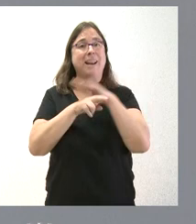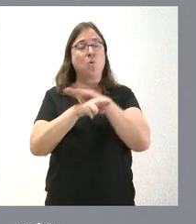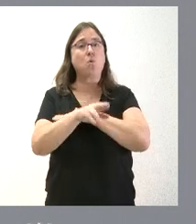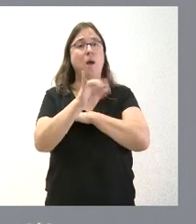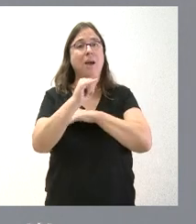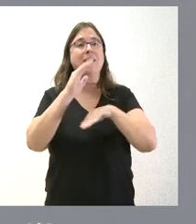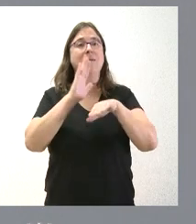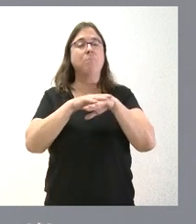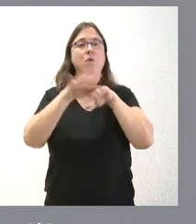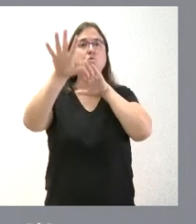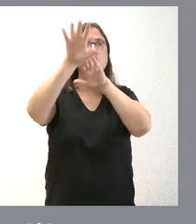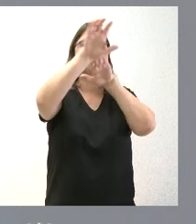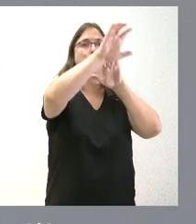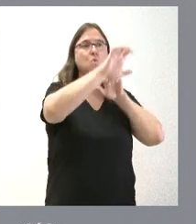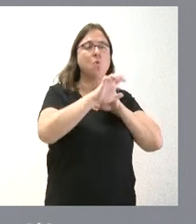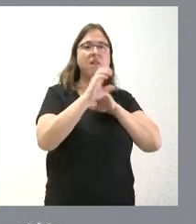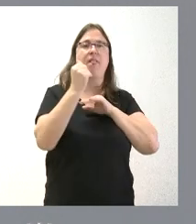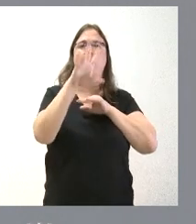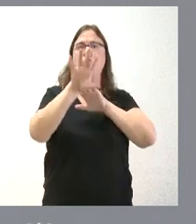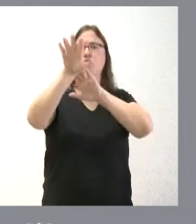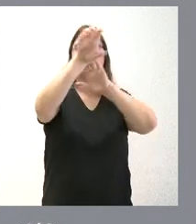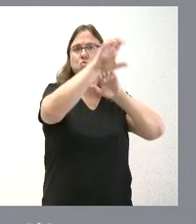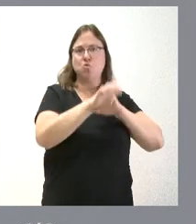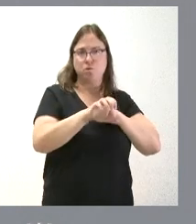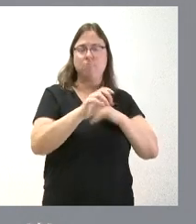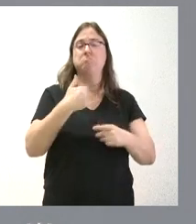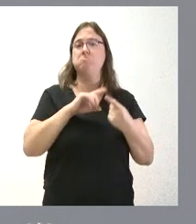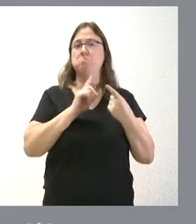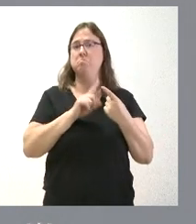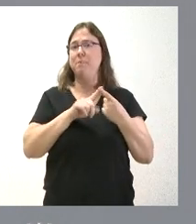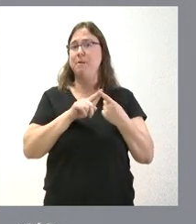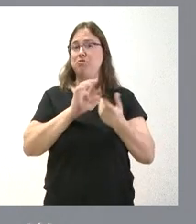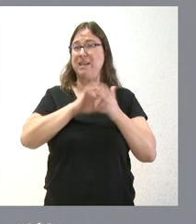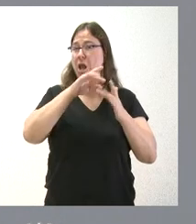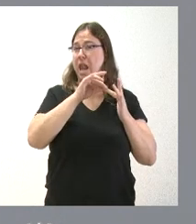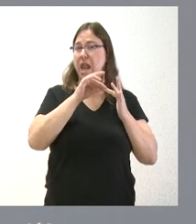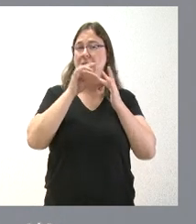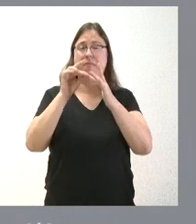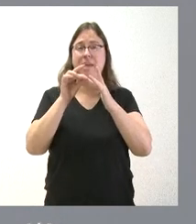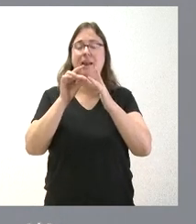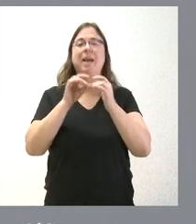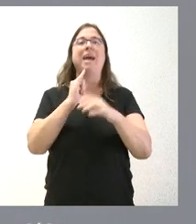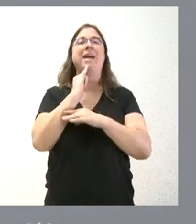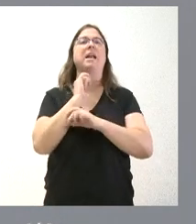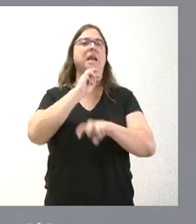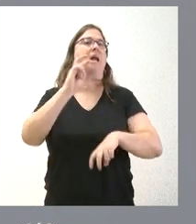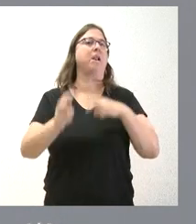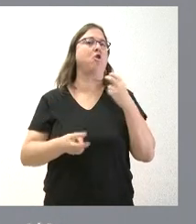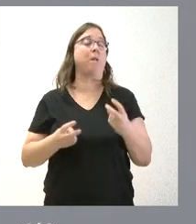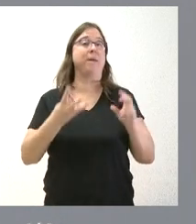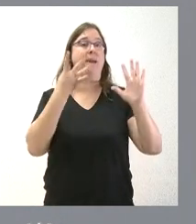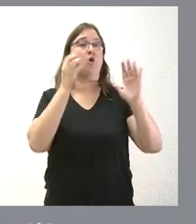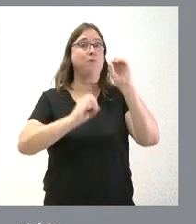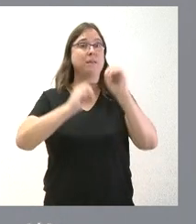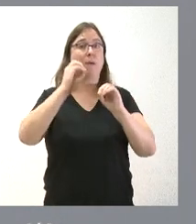para captar este CO2 de la atmósfera. En el primer apartado, cabe señalar que Castilla y es líder en energías renovables. El 90%